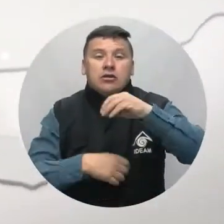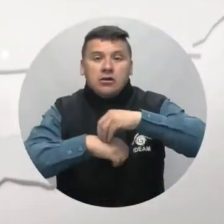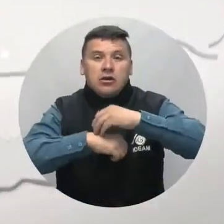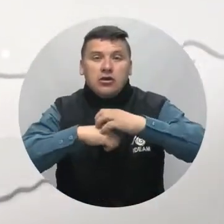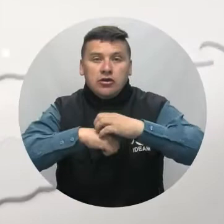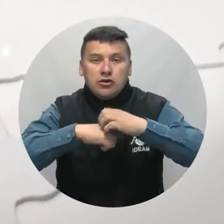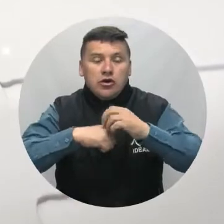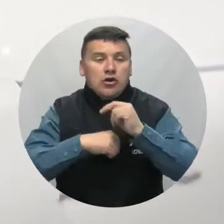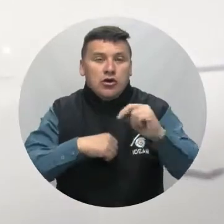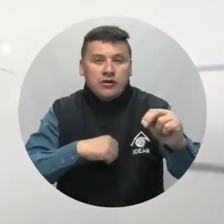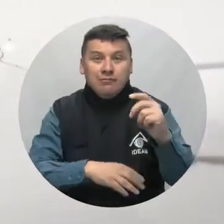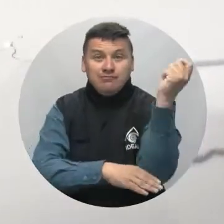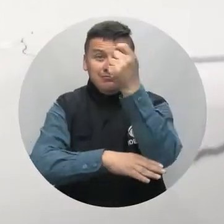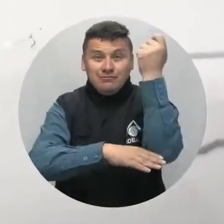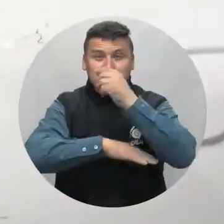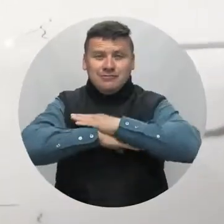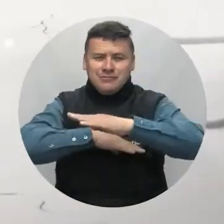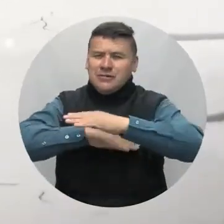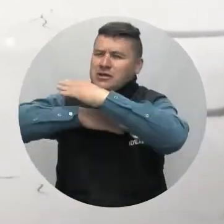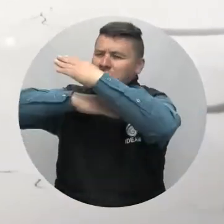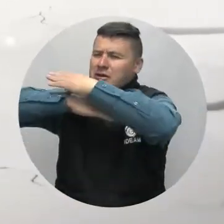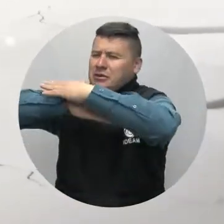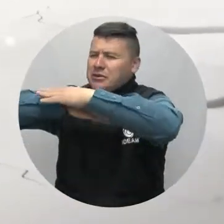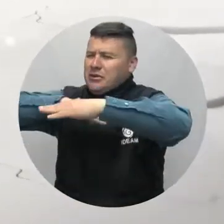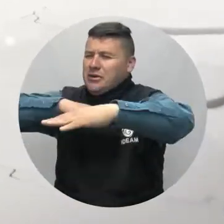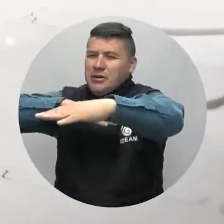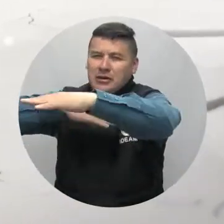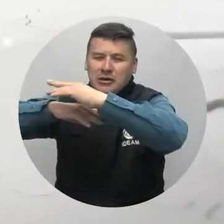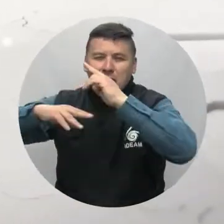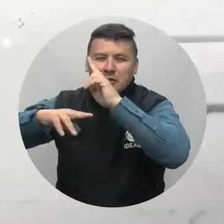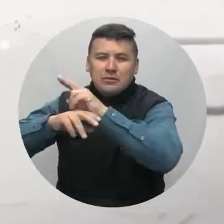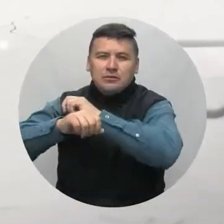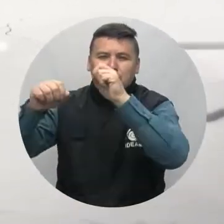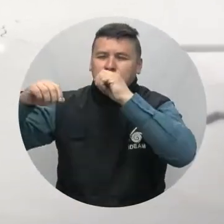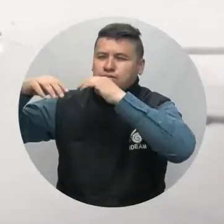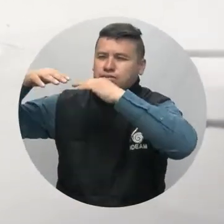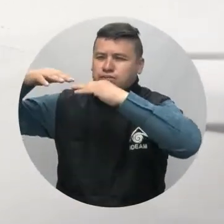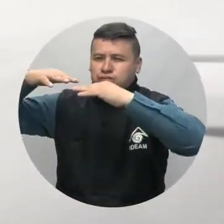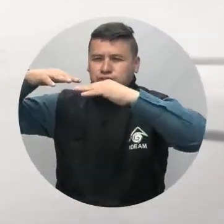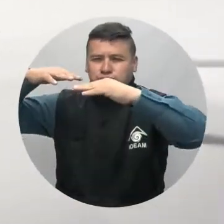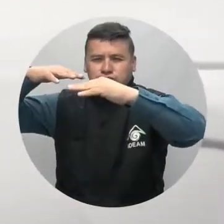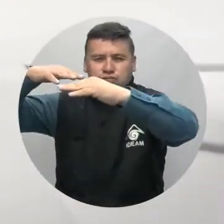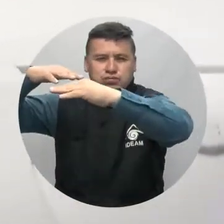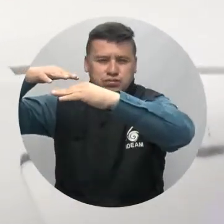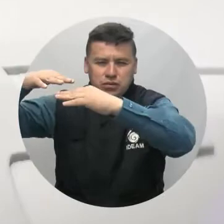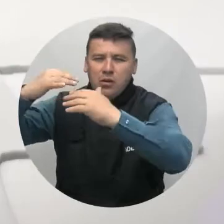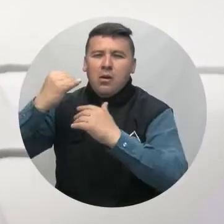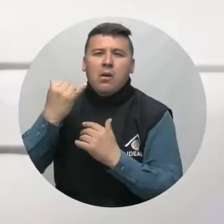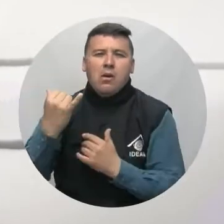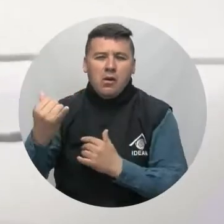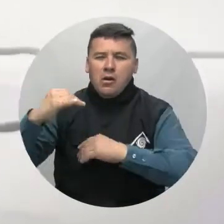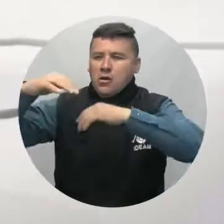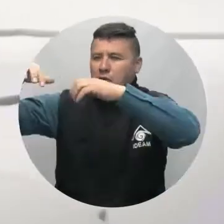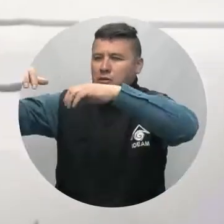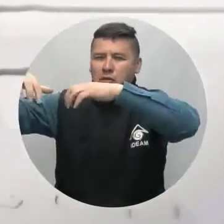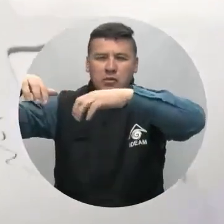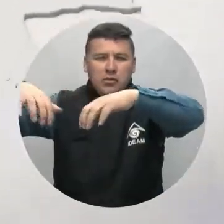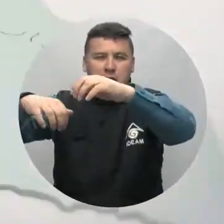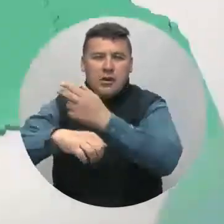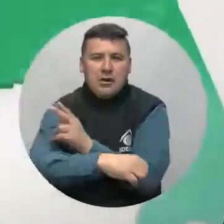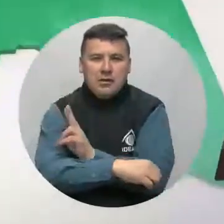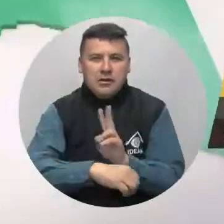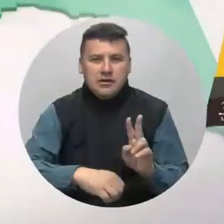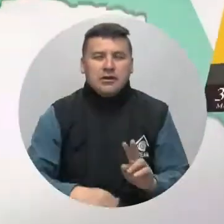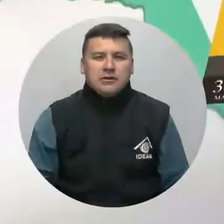Norte de Tolima. Desde los llanos orientales nuestros territorios vivirán una mañana con nubarrones en el cielo, con presencia de lluvias al